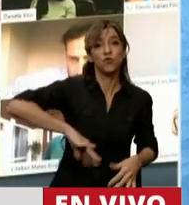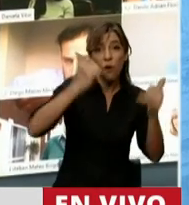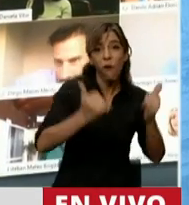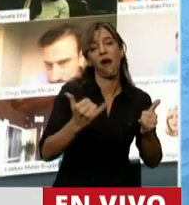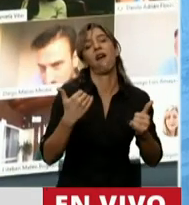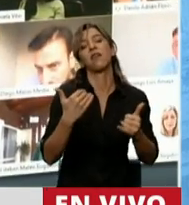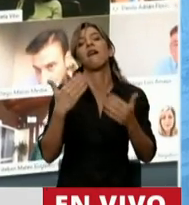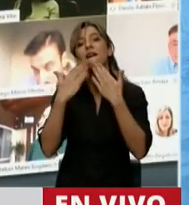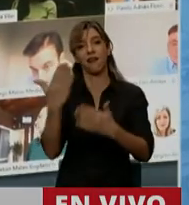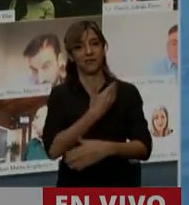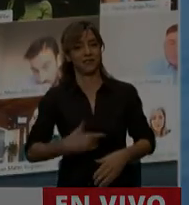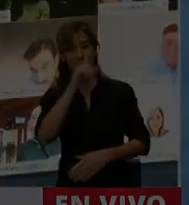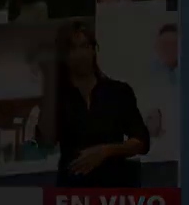Gracias. Gracias, diputado.